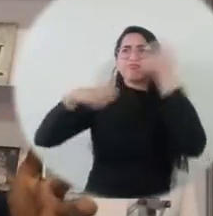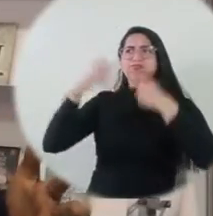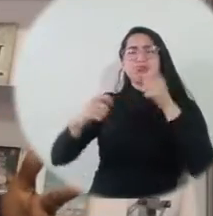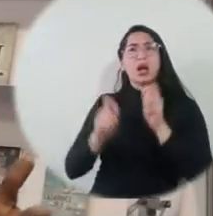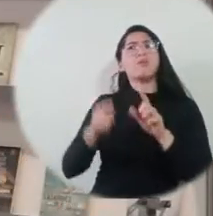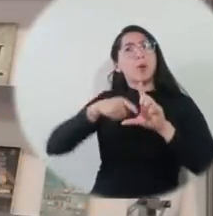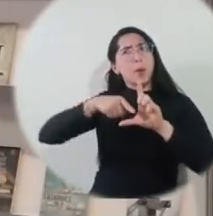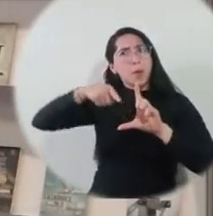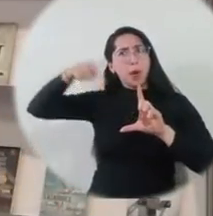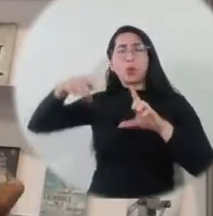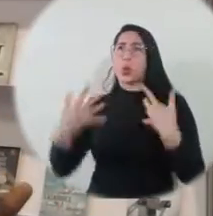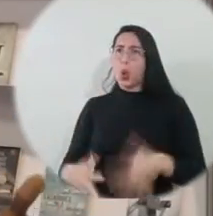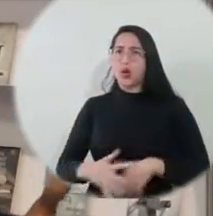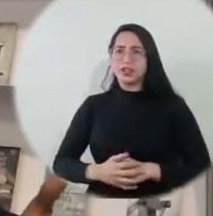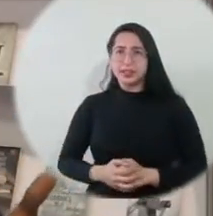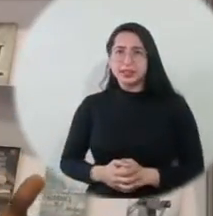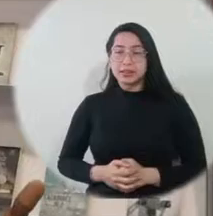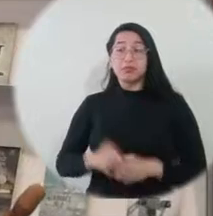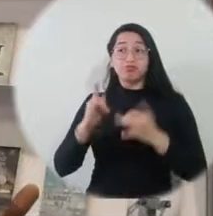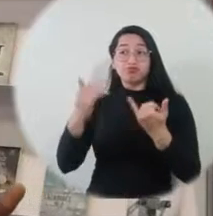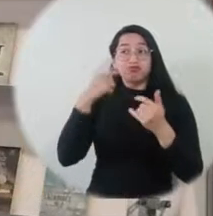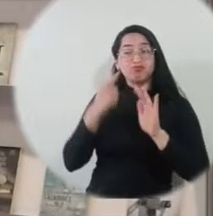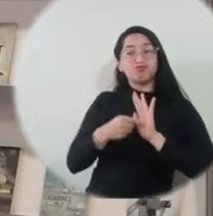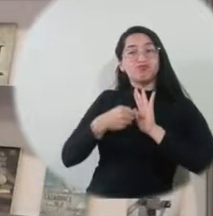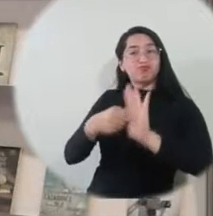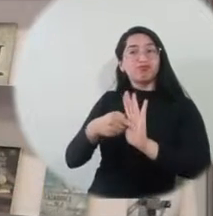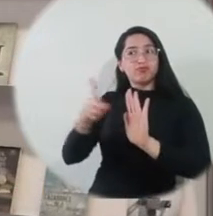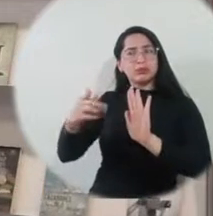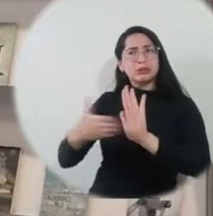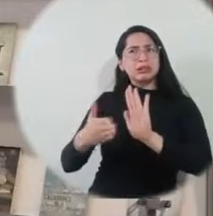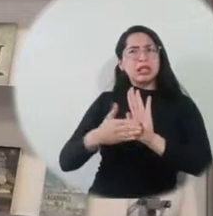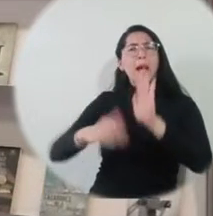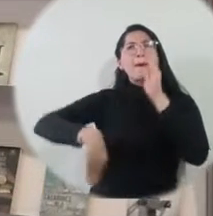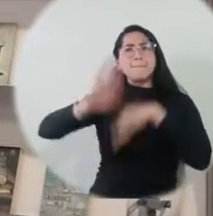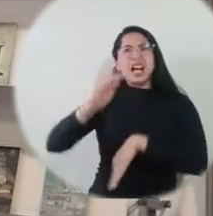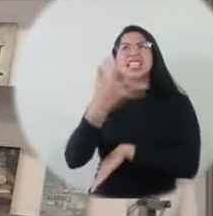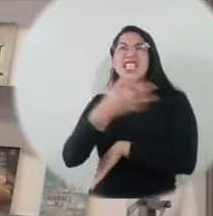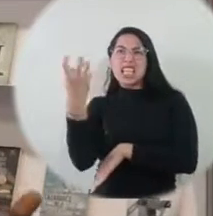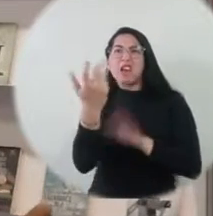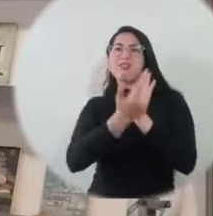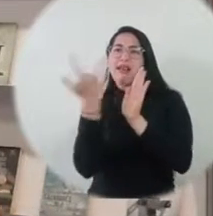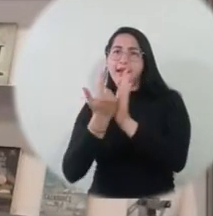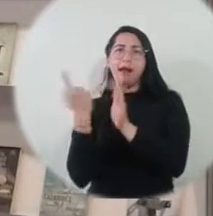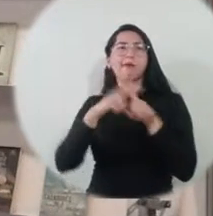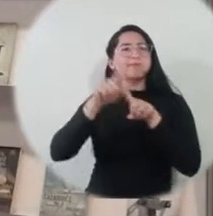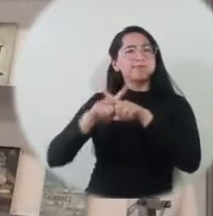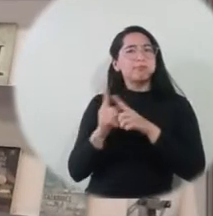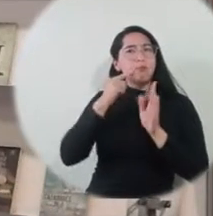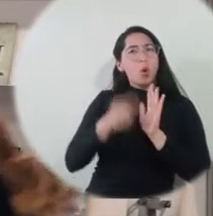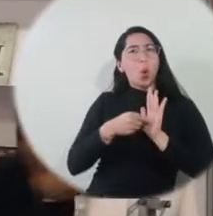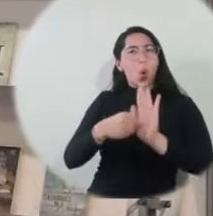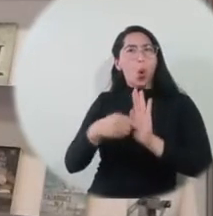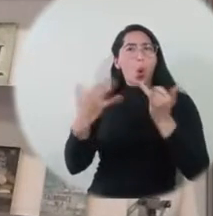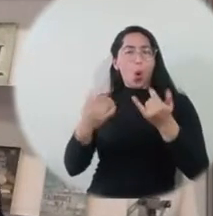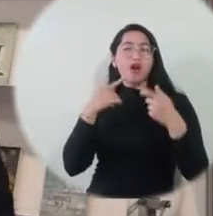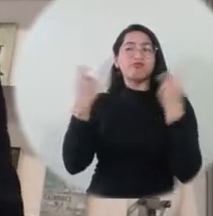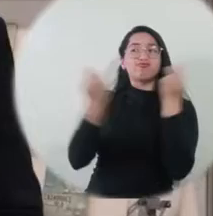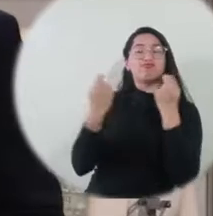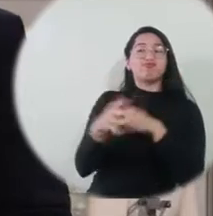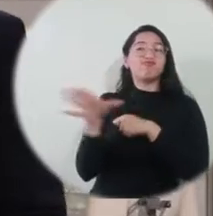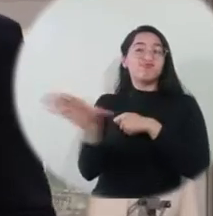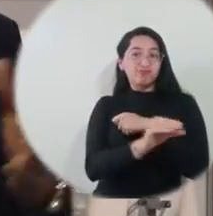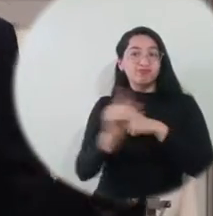Nuestras obras, hoy en esta muestra que tenemos, se soportan más de 500 ejemplares que hoy estamos